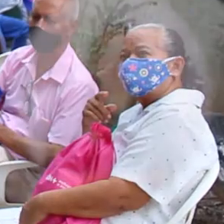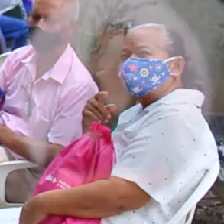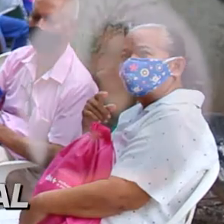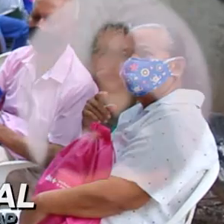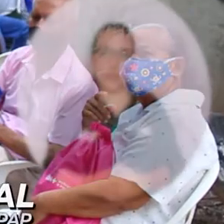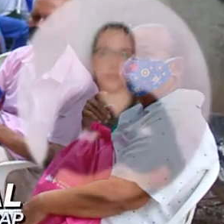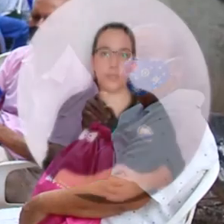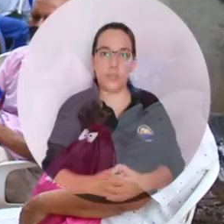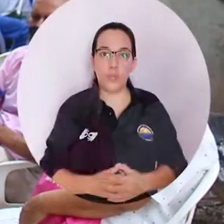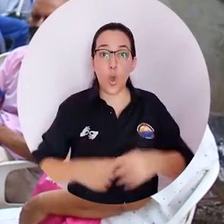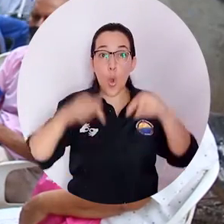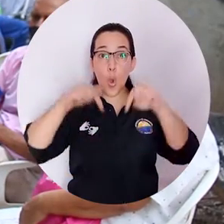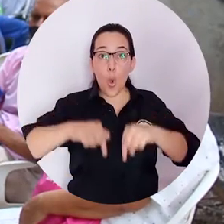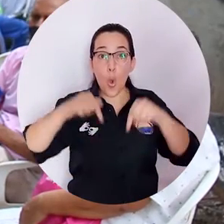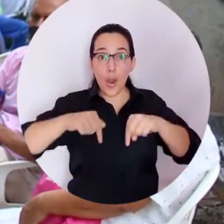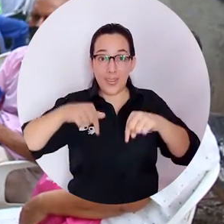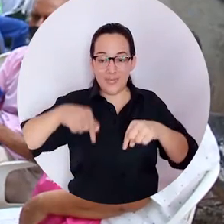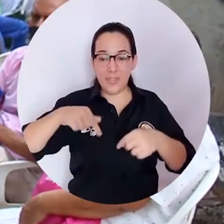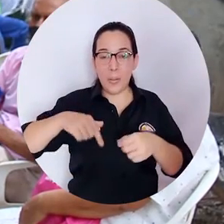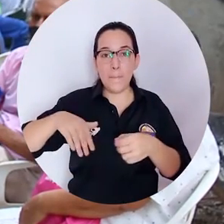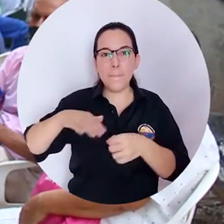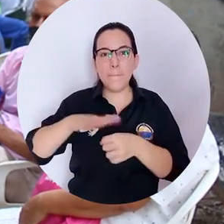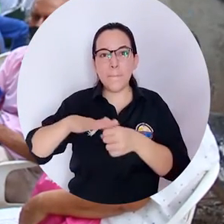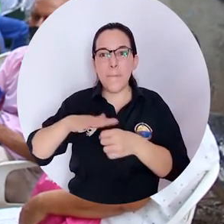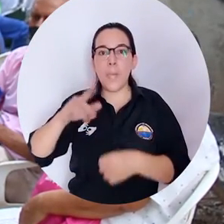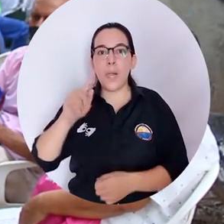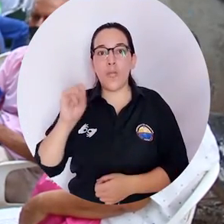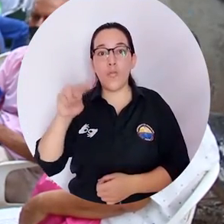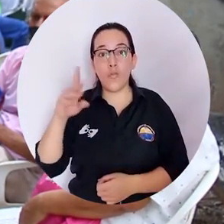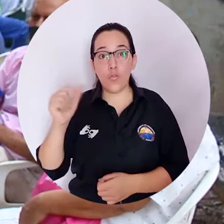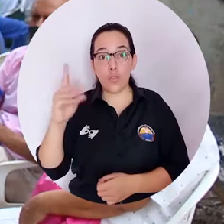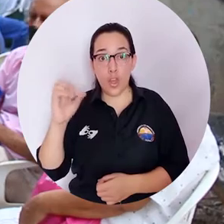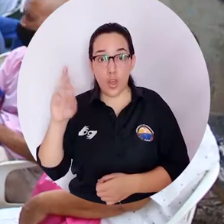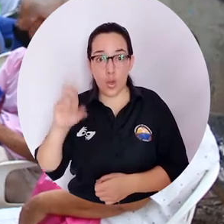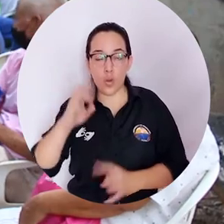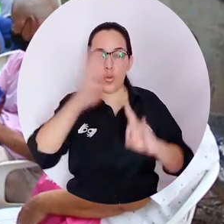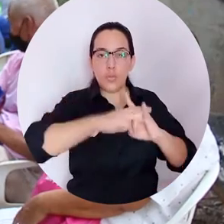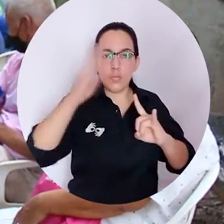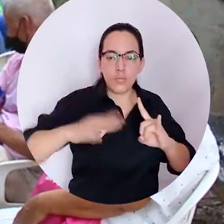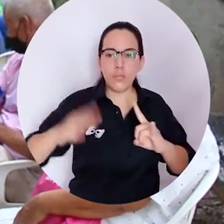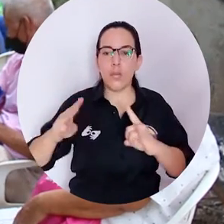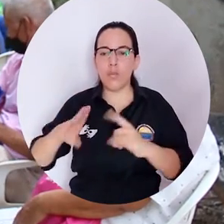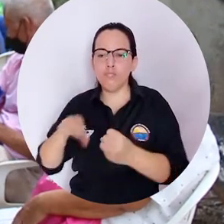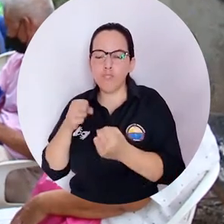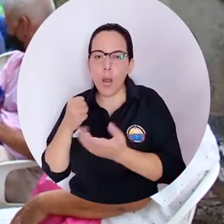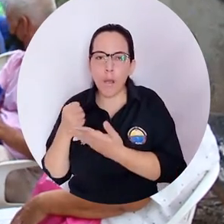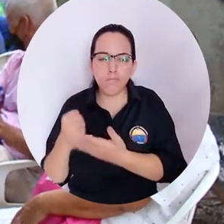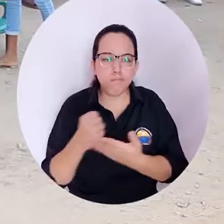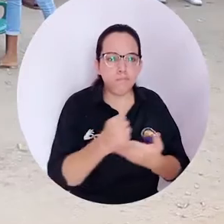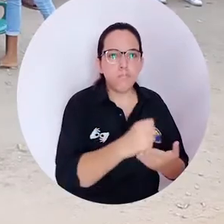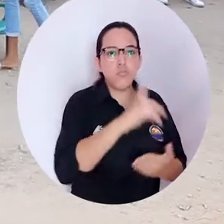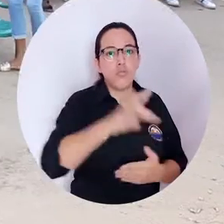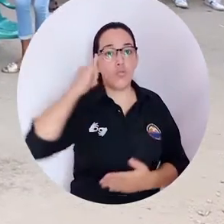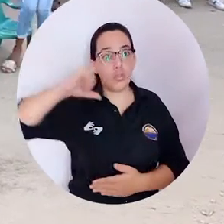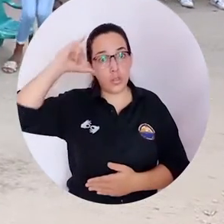Hoy estamos aquí en el barrio Los Fundadores en nombre de la Universidad del Magdalena y el programa de atención psicológica acompañando